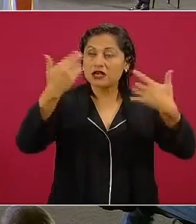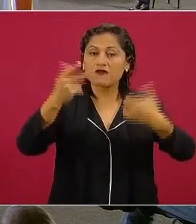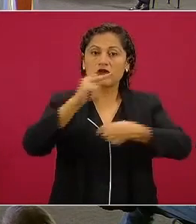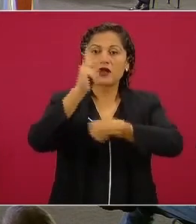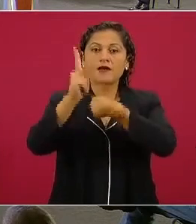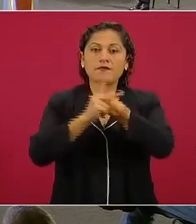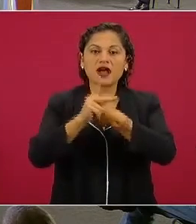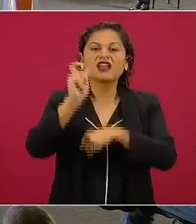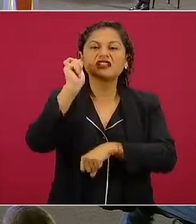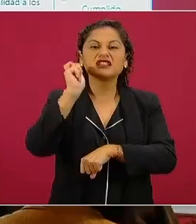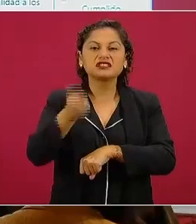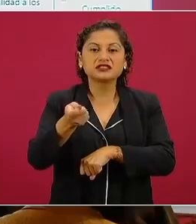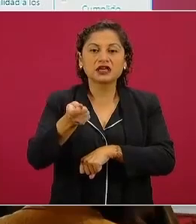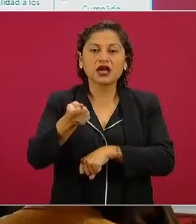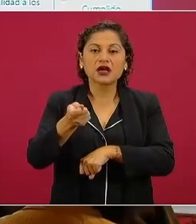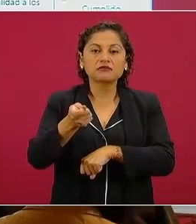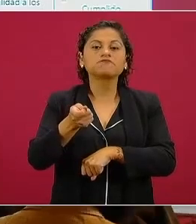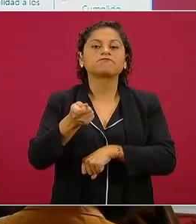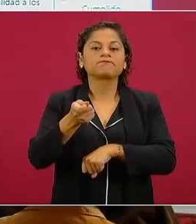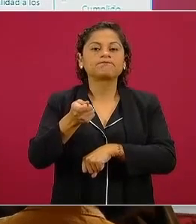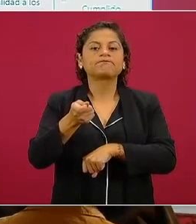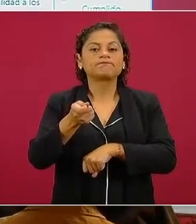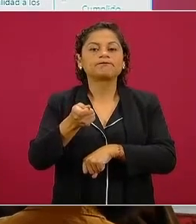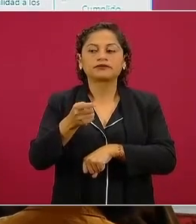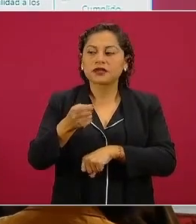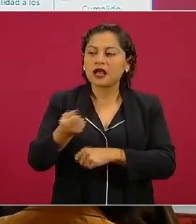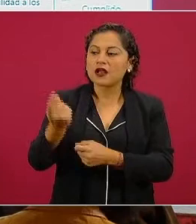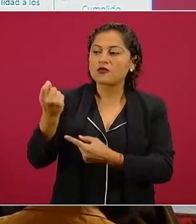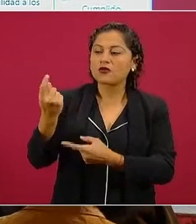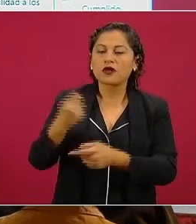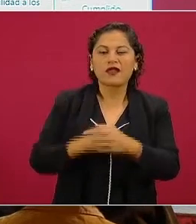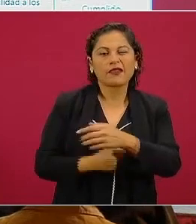a gozar de la vida en el extranjero